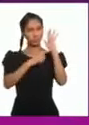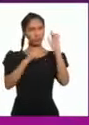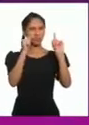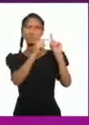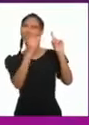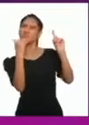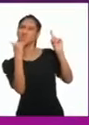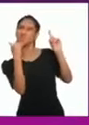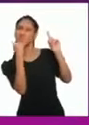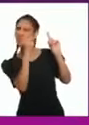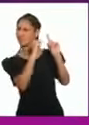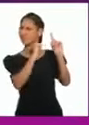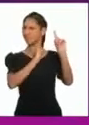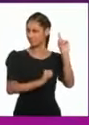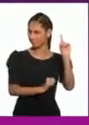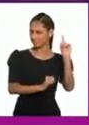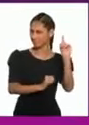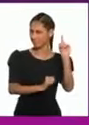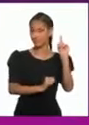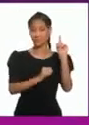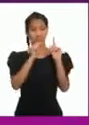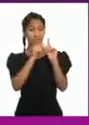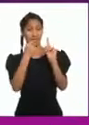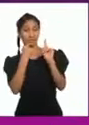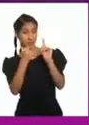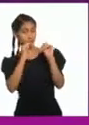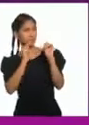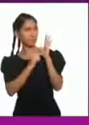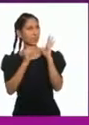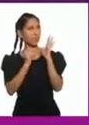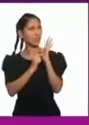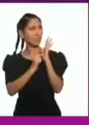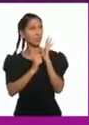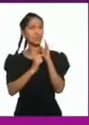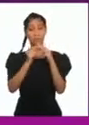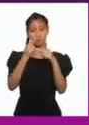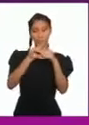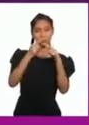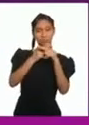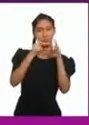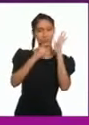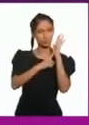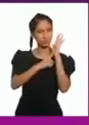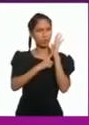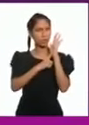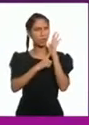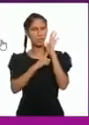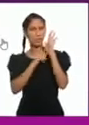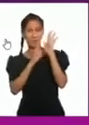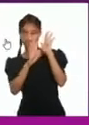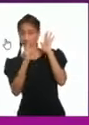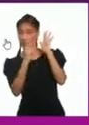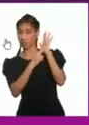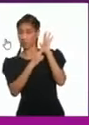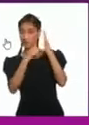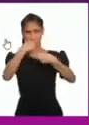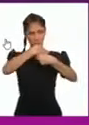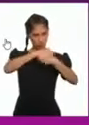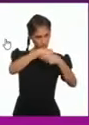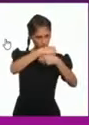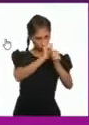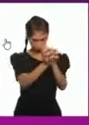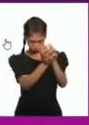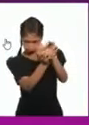¿Quién es él? Aquí dice que es Tater Vera En sus cerámicas